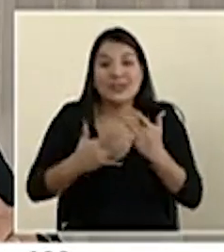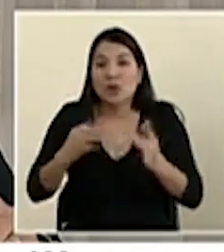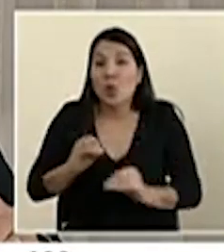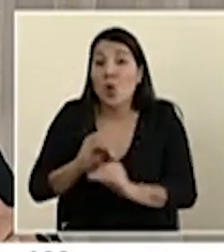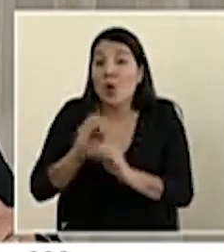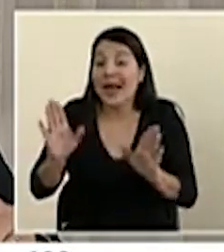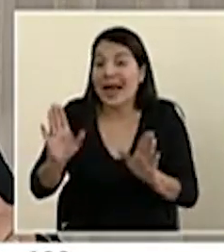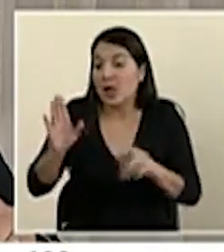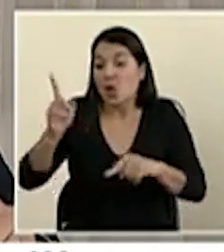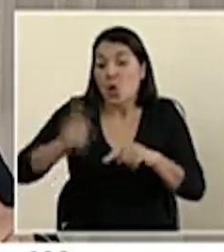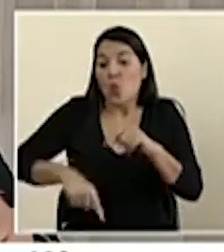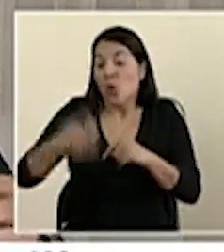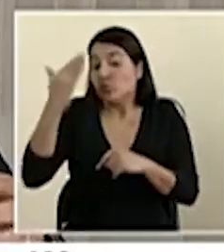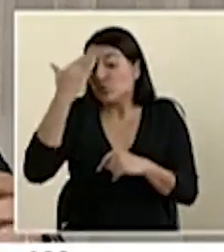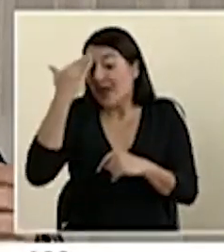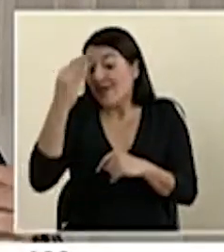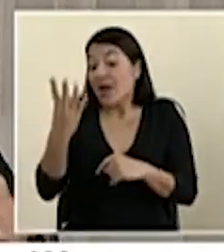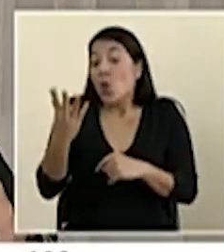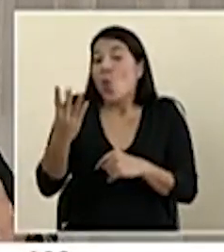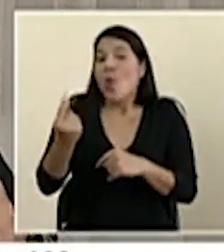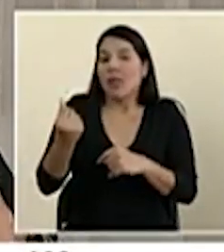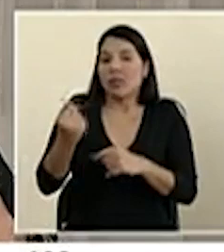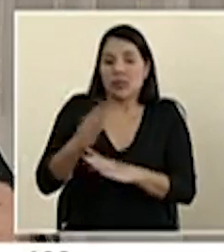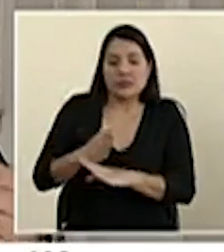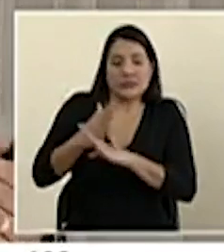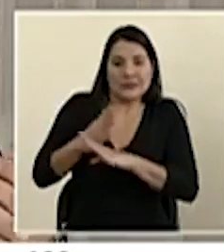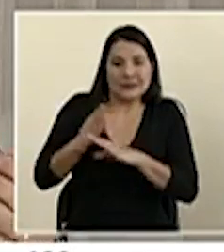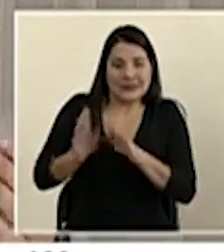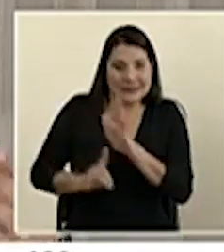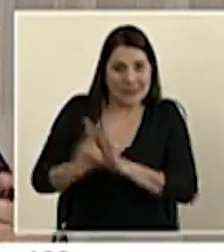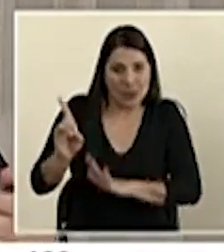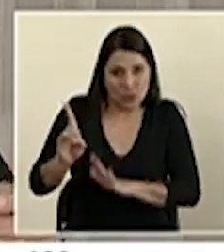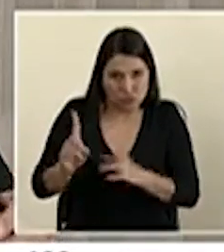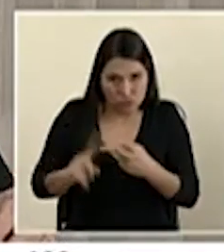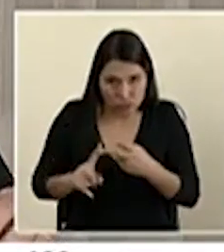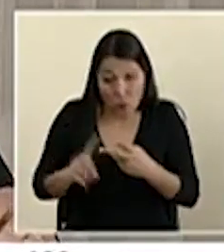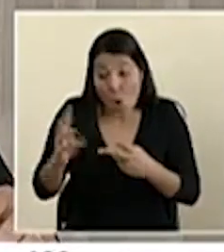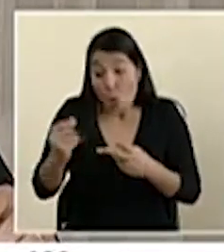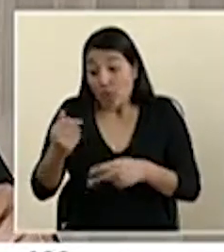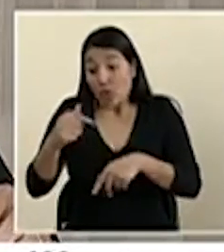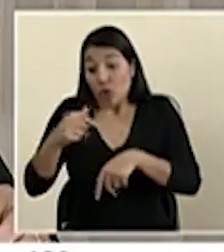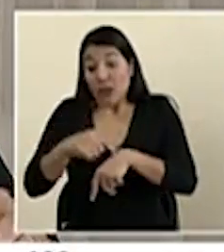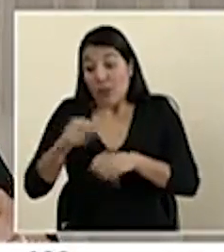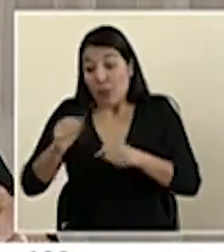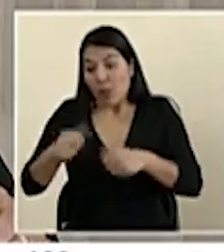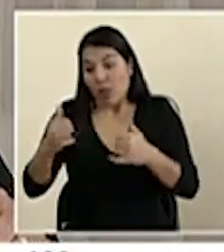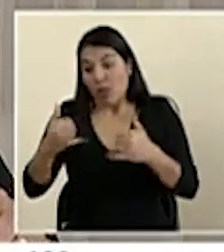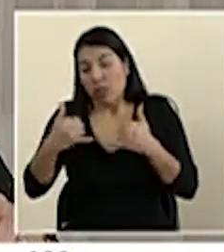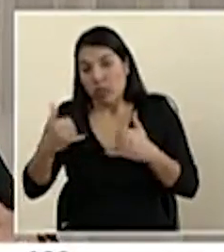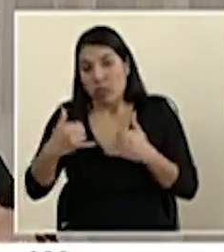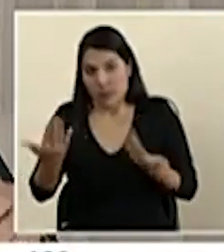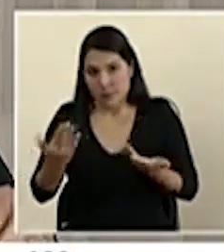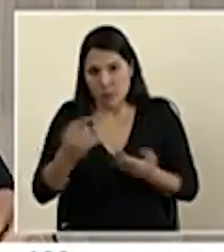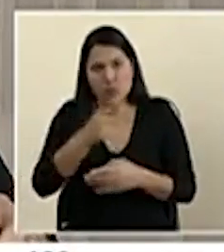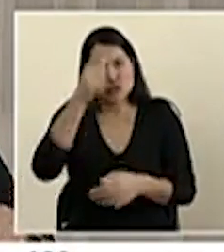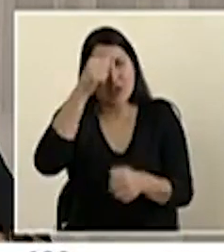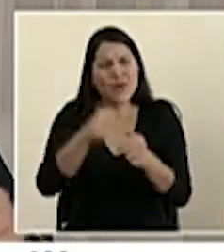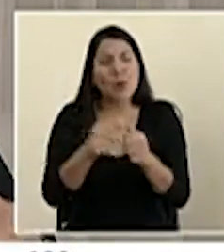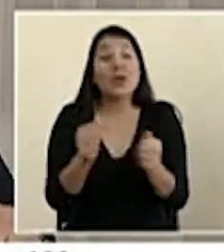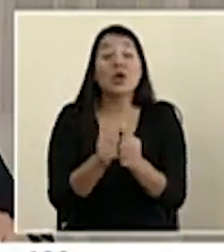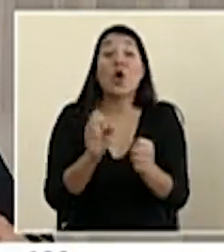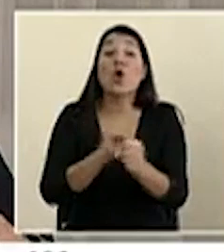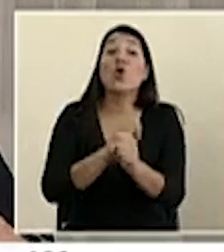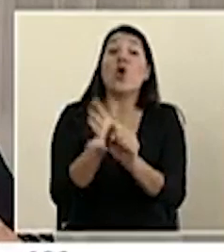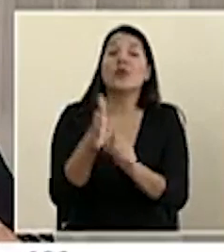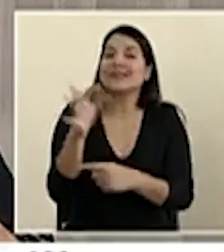de anticuerpos, ese titulaje de anticuerpos, qué tanto puede elevarse y qué tanto puede permanecer en el tiempo. Recordemos que con el COVID-19, el SARS-CoV